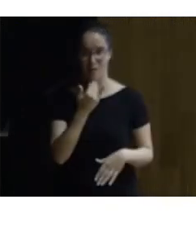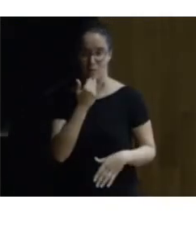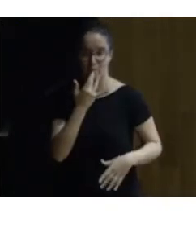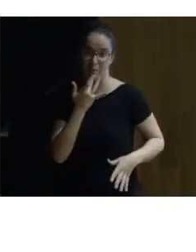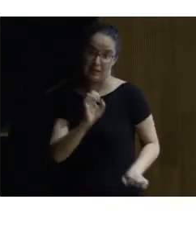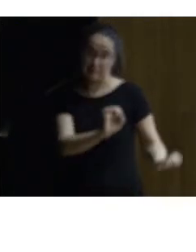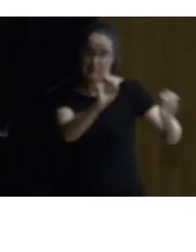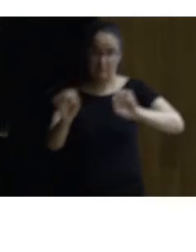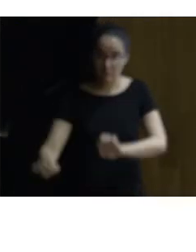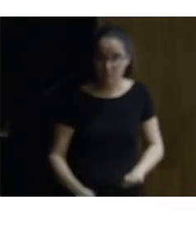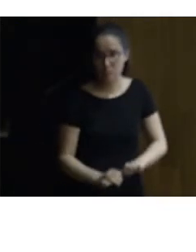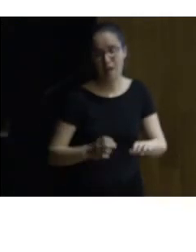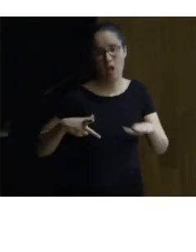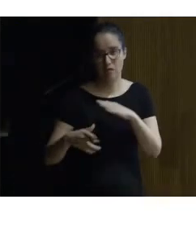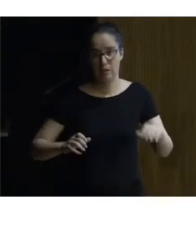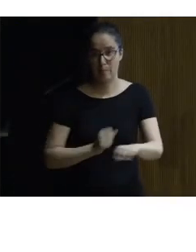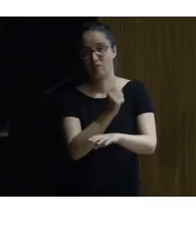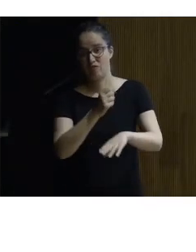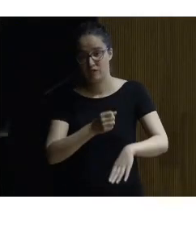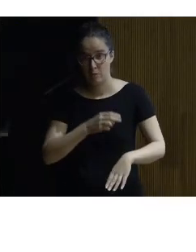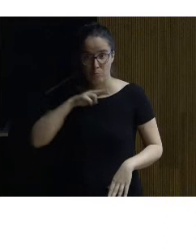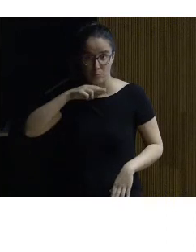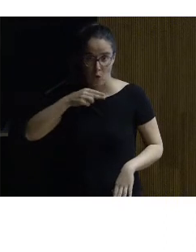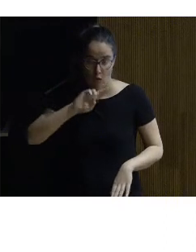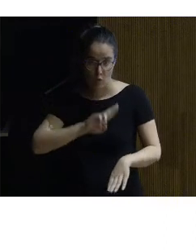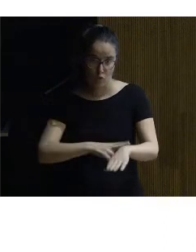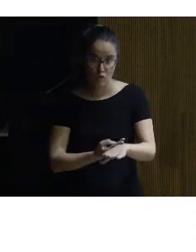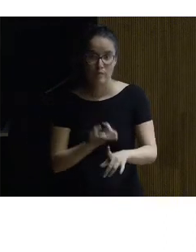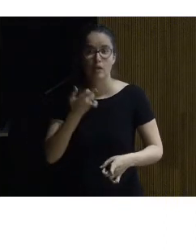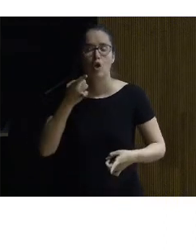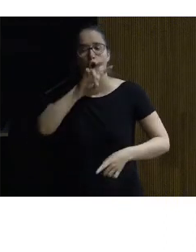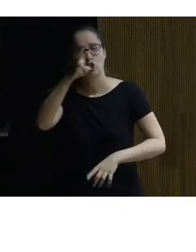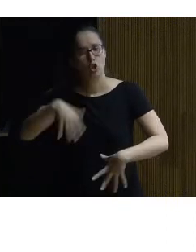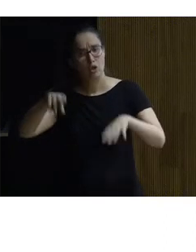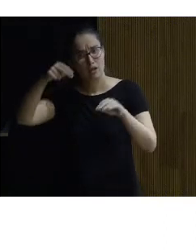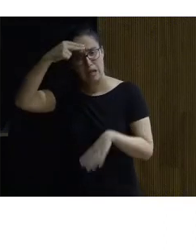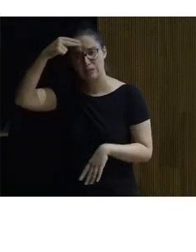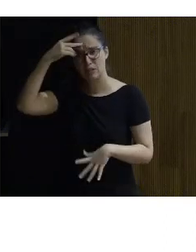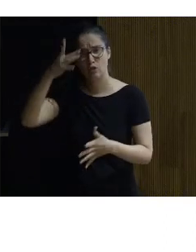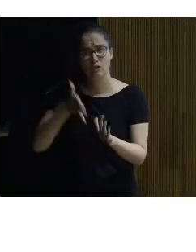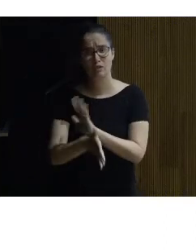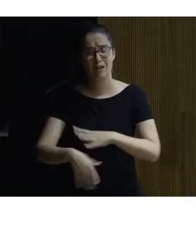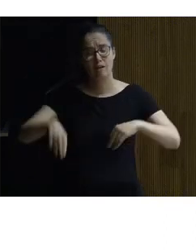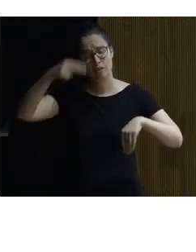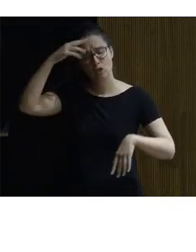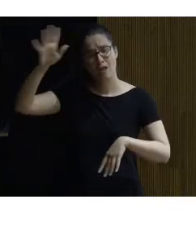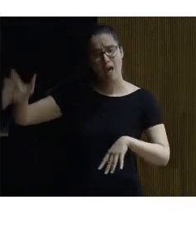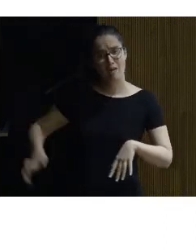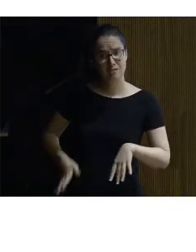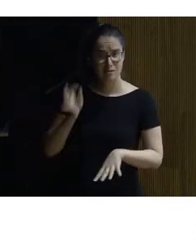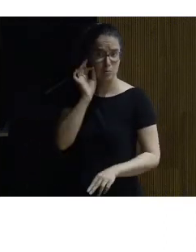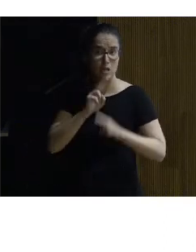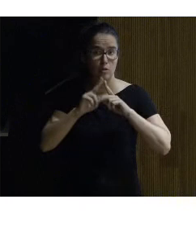preservando que te lleves un recuerdo no deseado y nos vamos a otro castillo este es el castillo de las damas le llama así